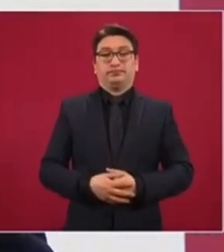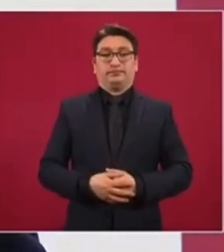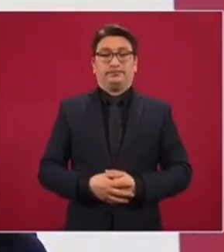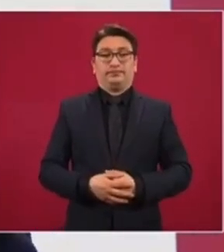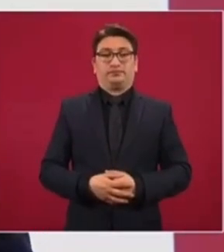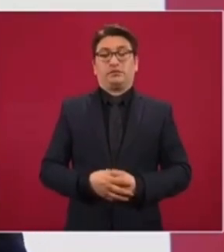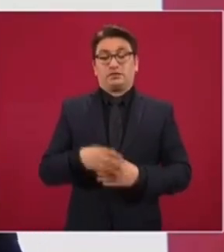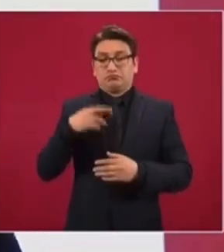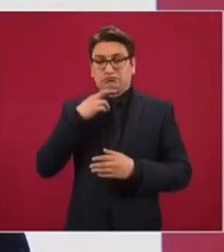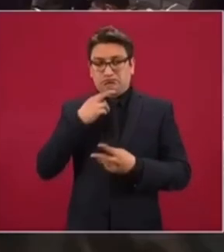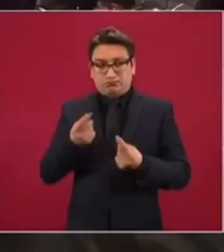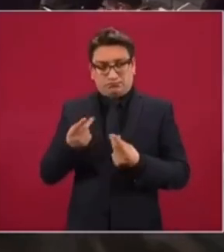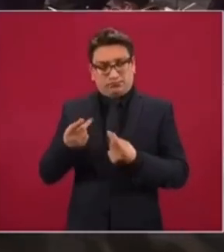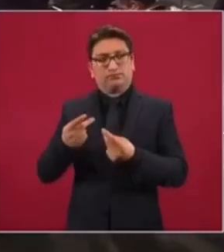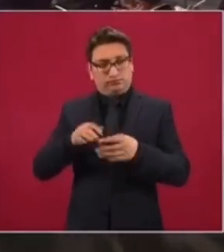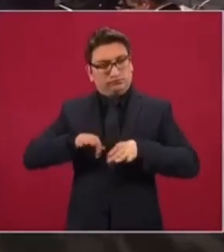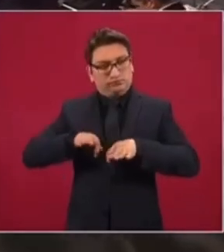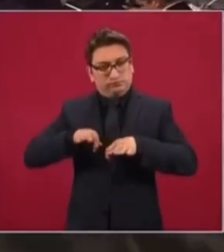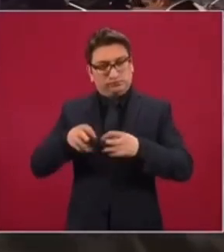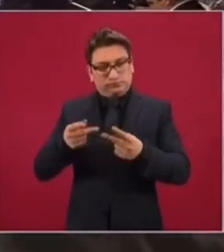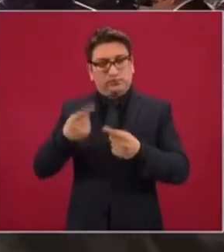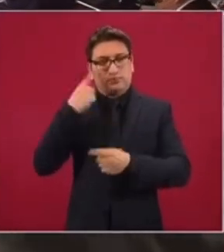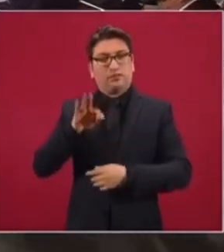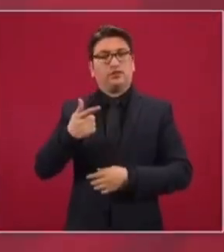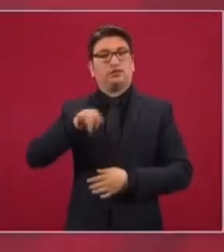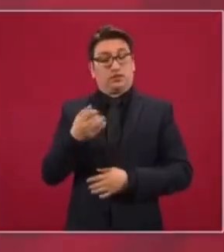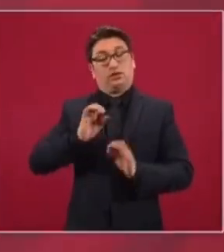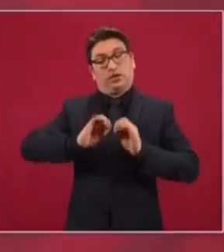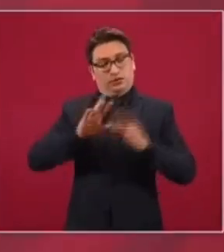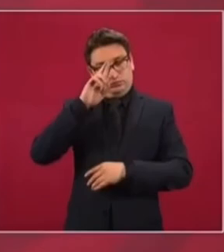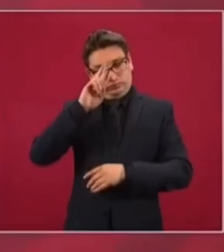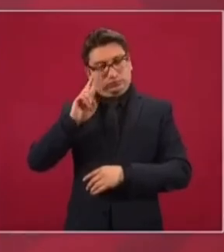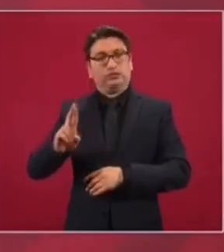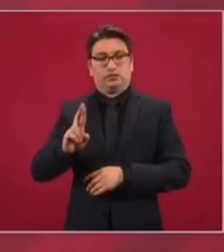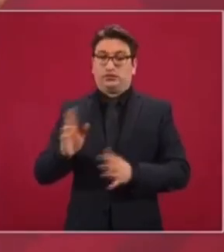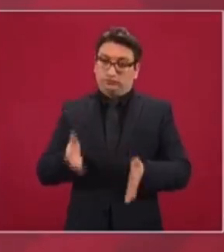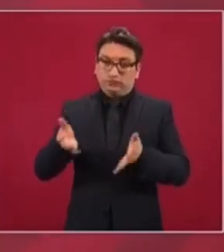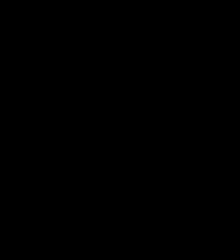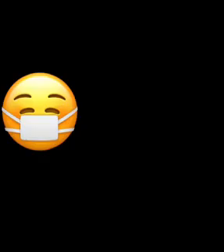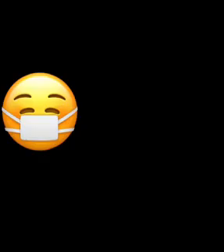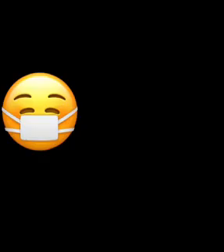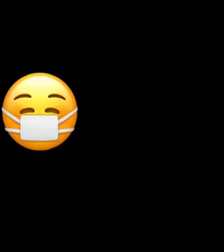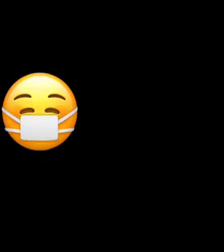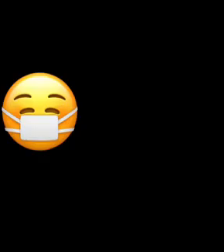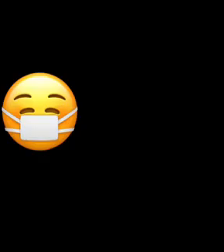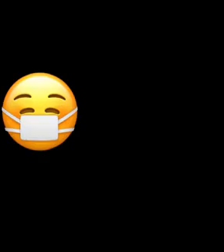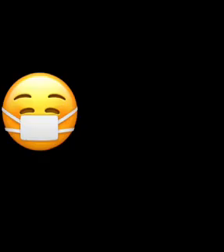celeridad, o sea, que rápido, la Fiscalía, esto lo digo con todo respeto, pues ya desahogue todos esos casos.